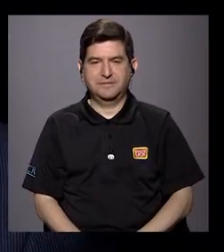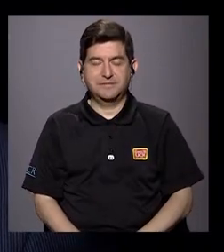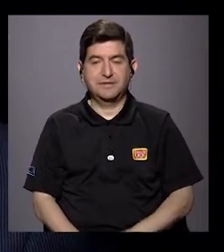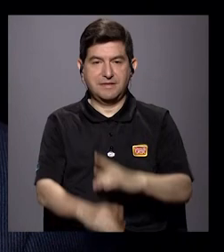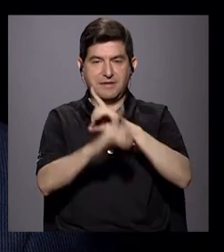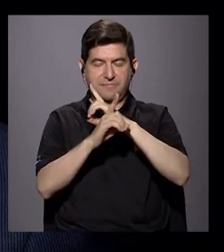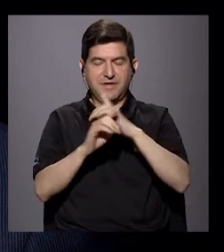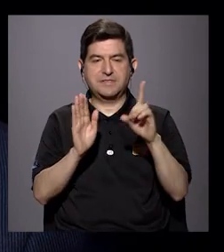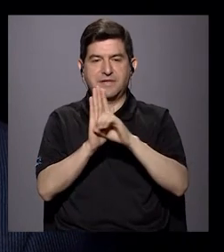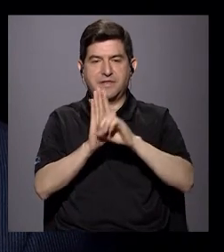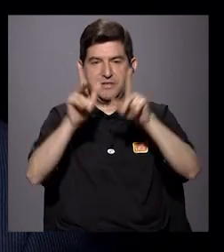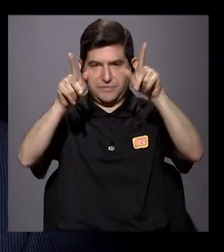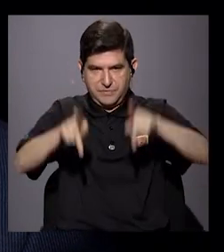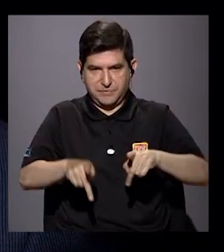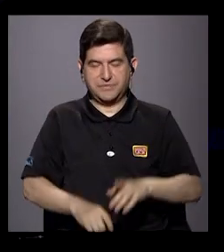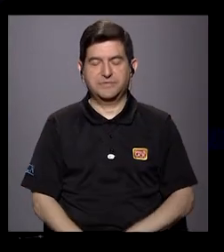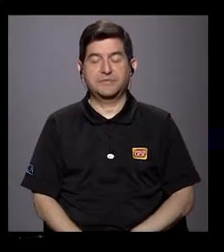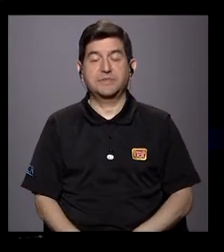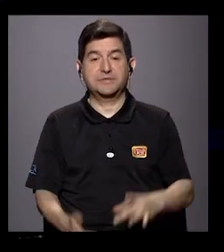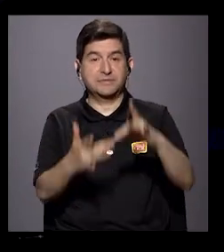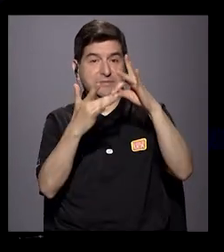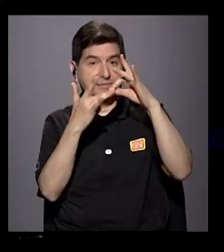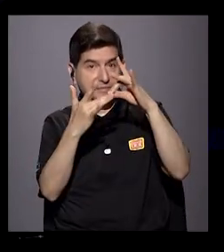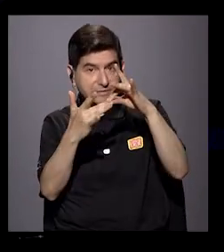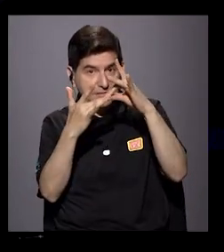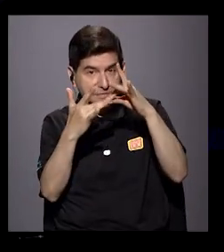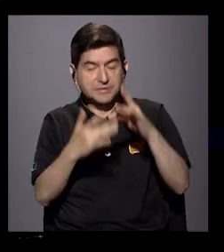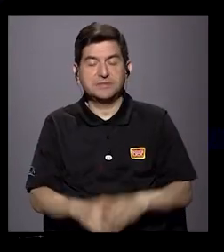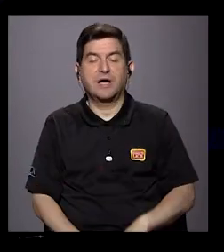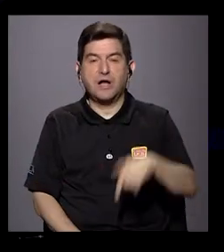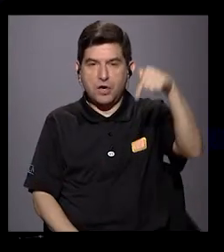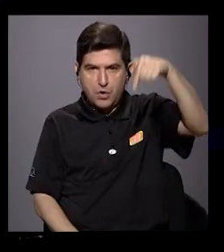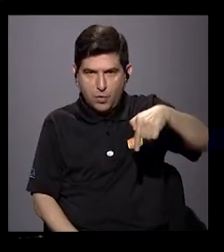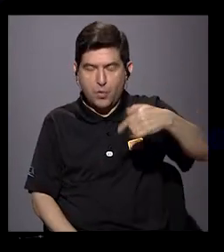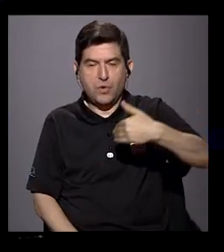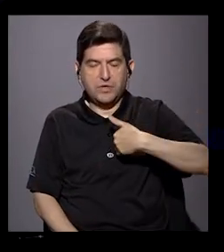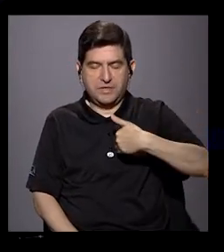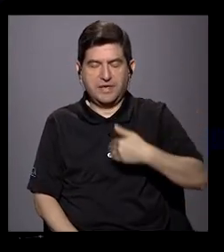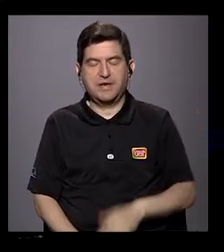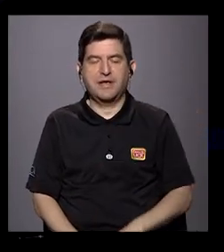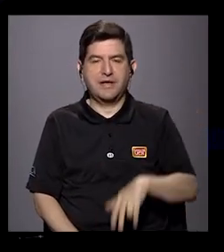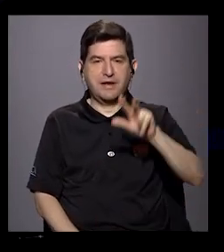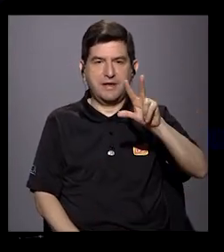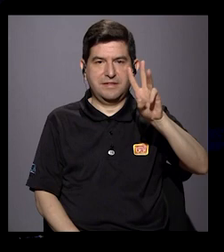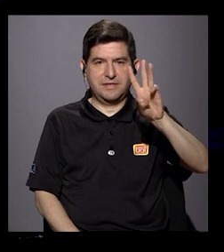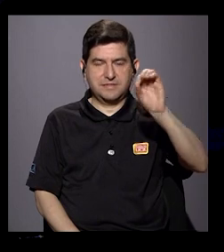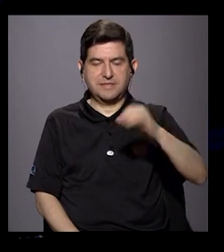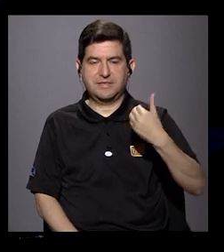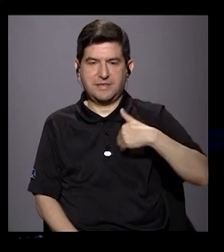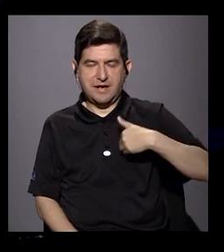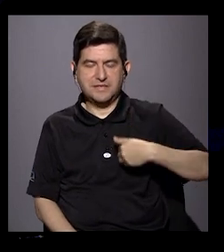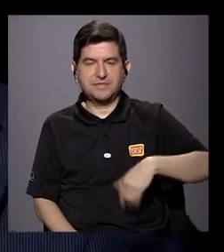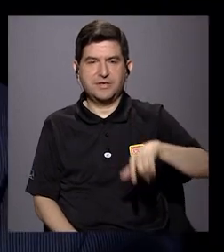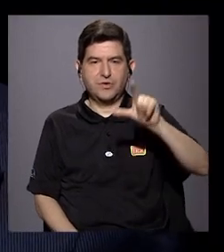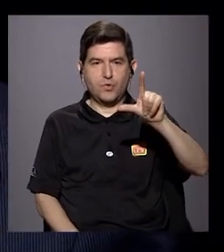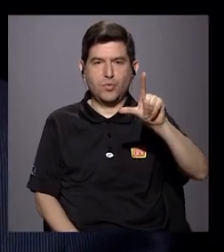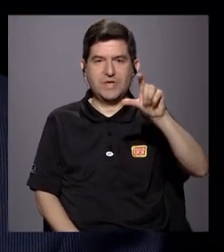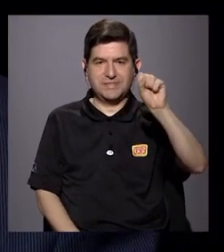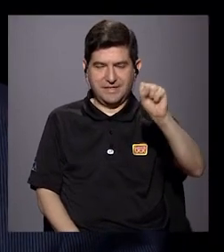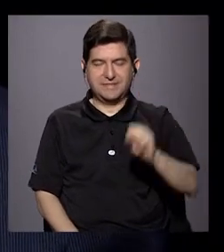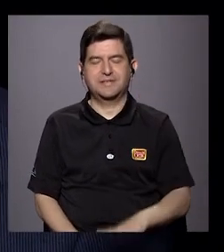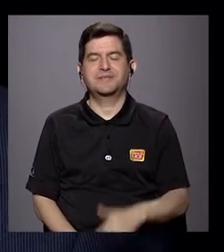la defensa de los derechos de esas personas y sobre todo hoy, recibimos acá en 360 a Don Luis. ¿Qué tal Don Luis Rezar?